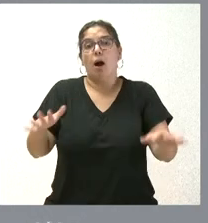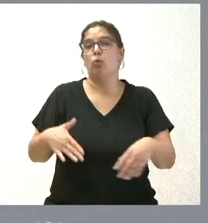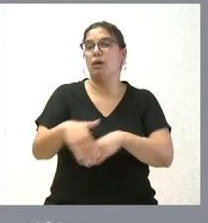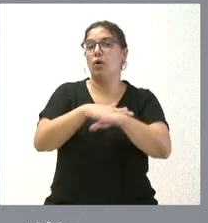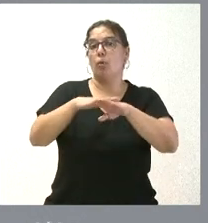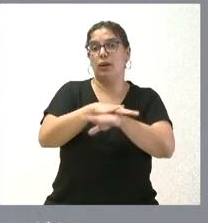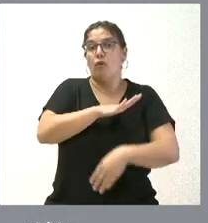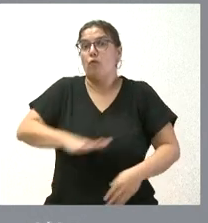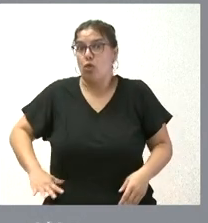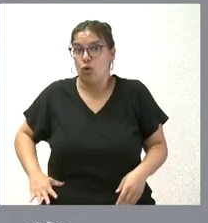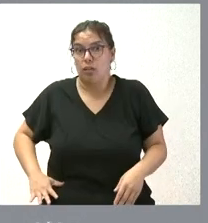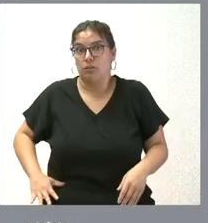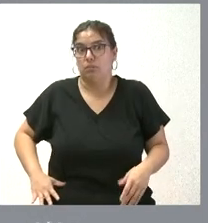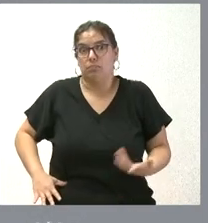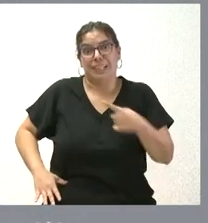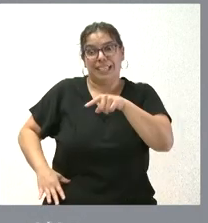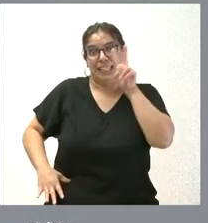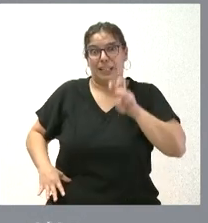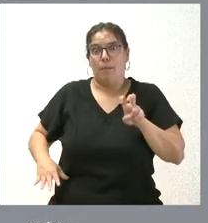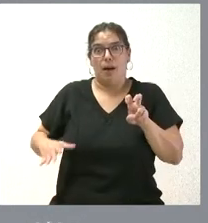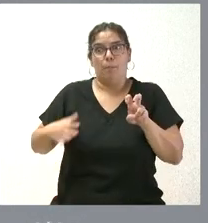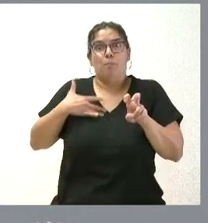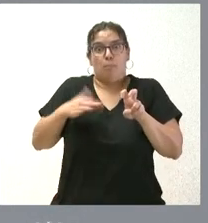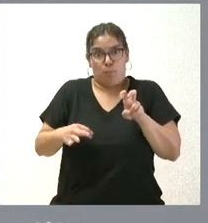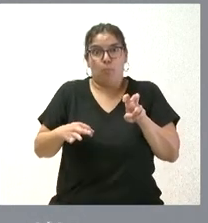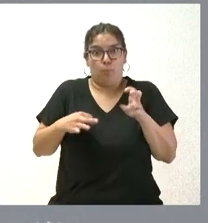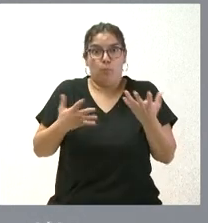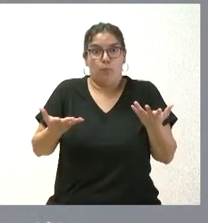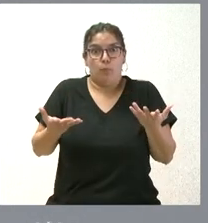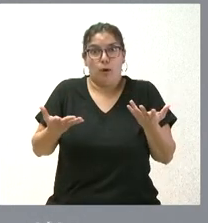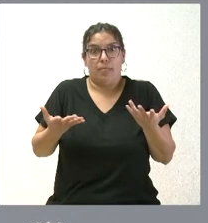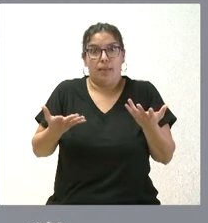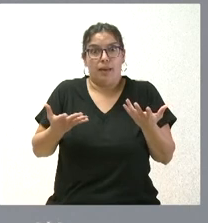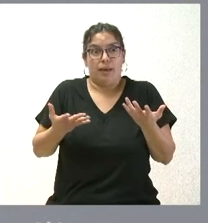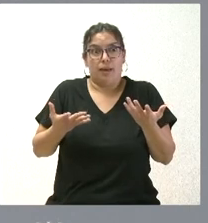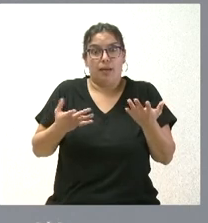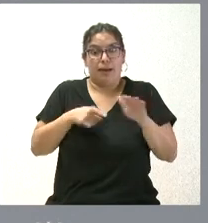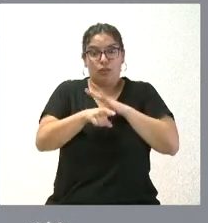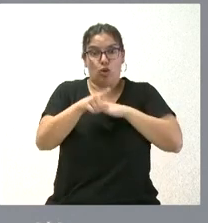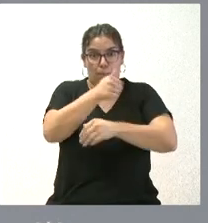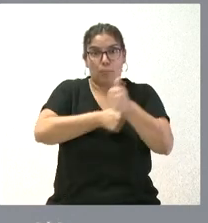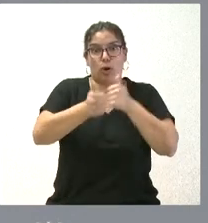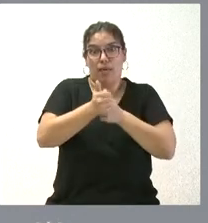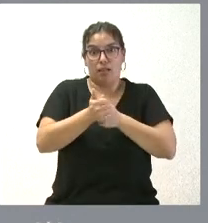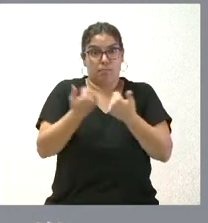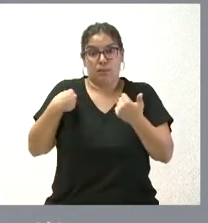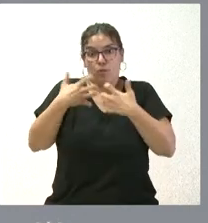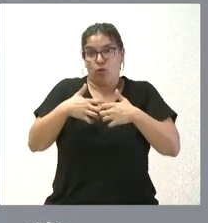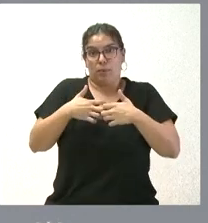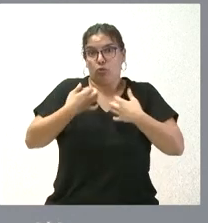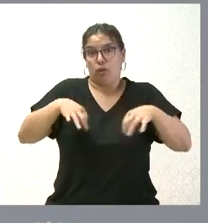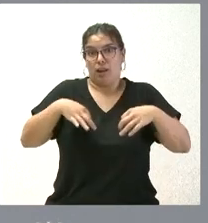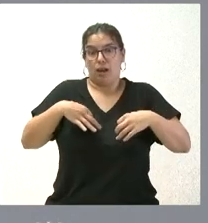en funciones, es de los asuntos que podrían tener la prioridad del funcionamiento ordinario de la Administración.